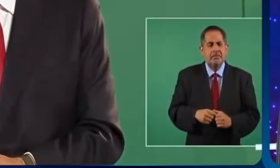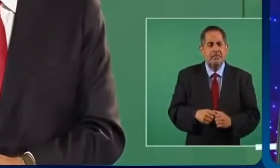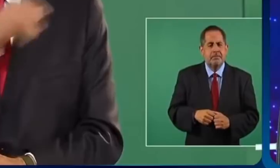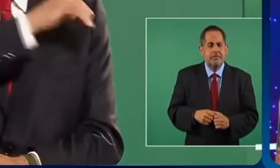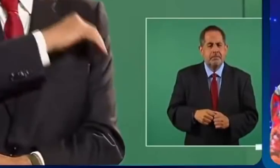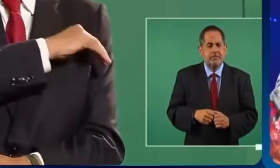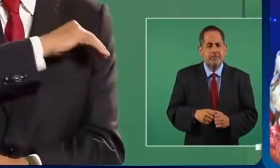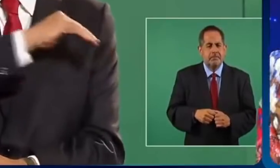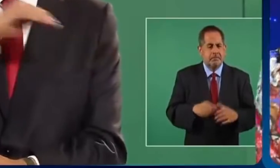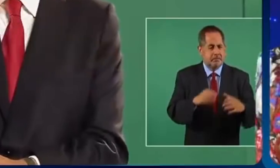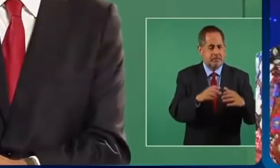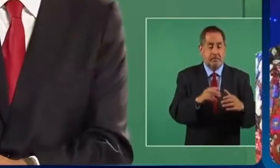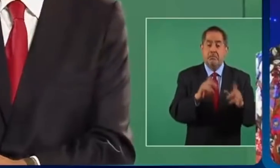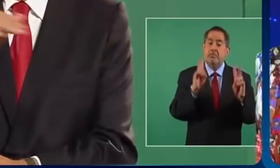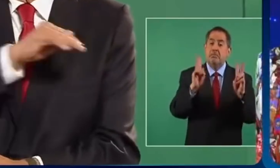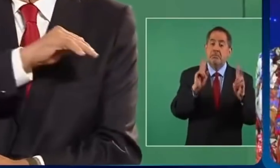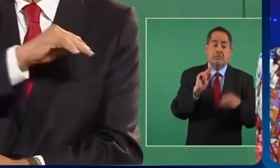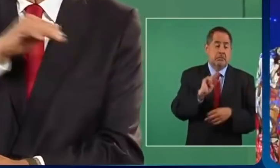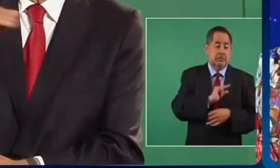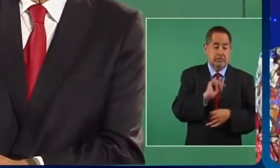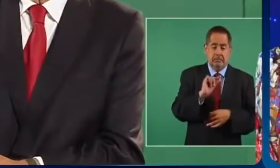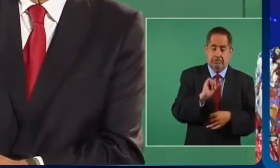que eran especialistas